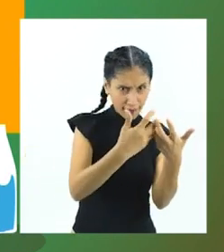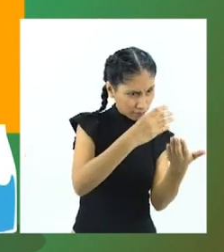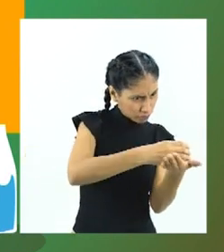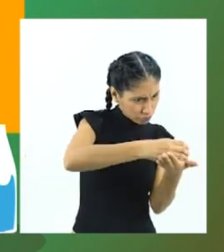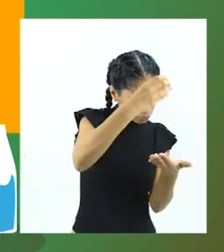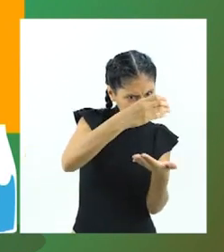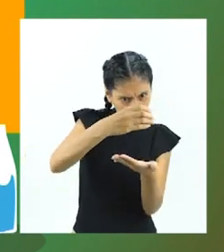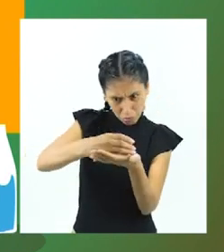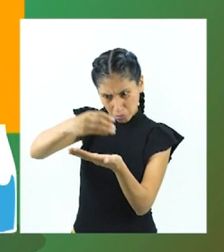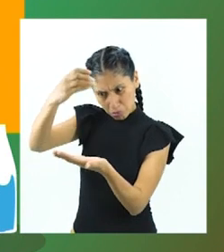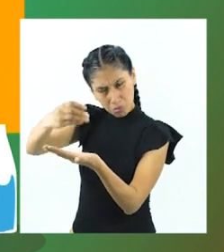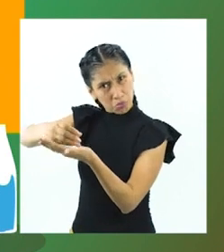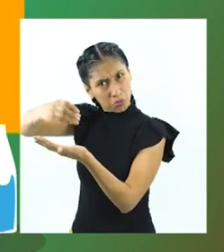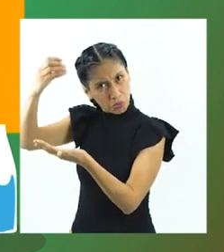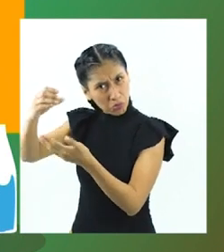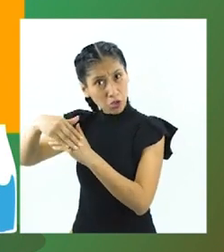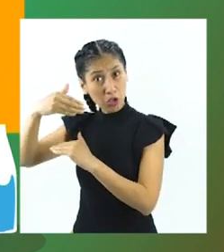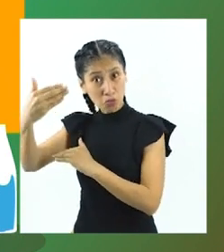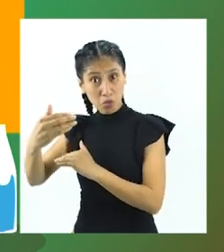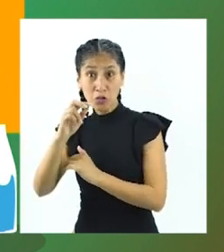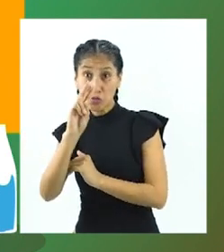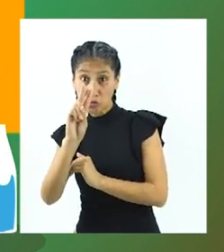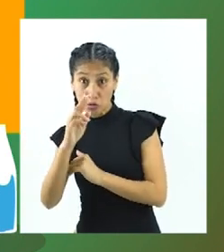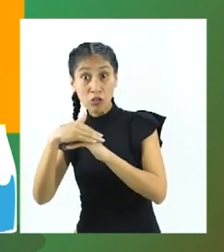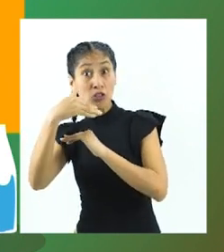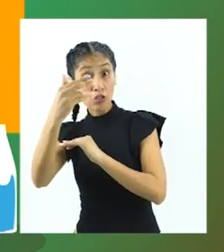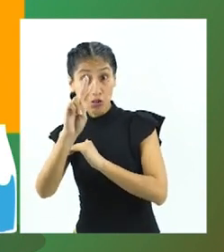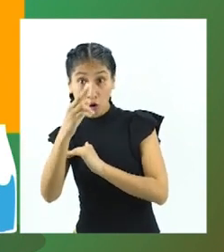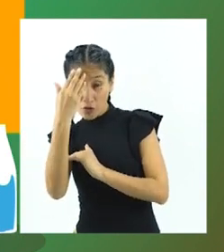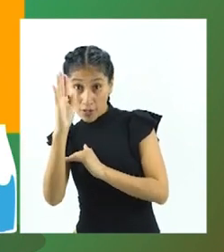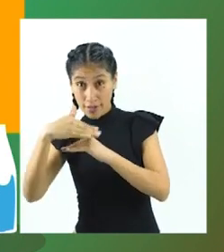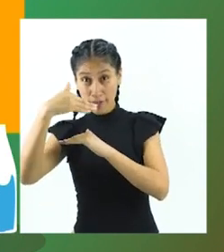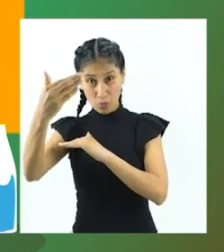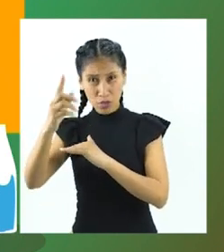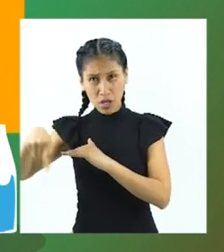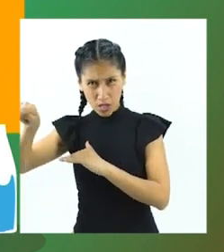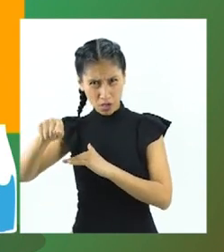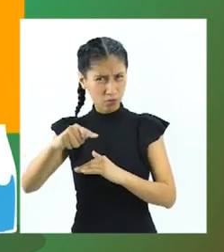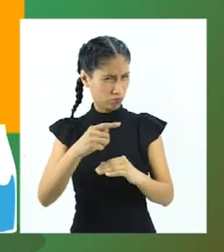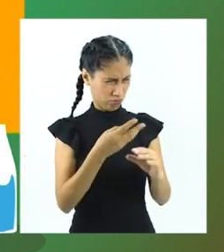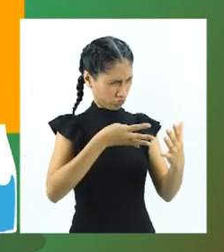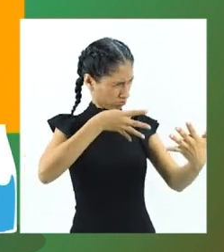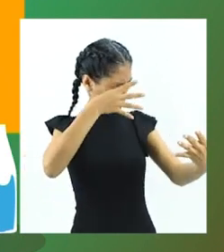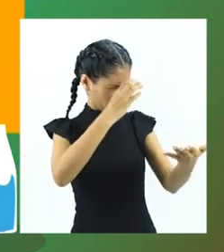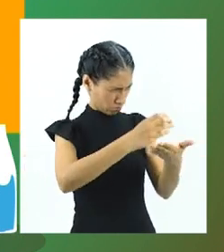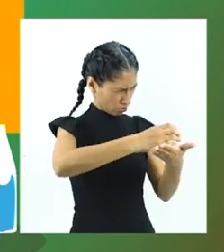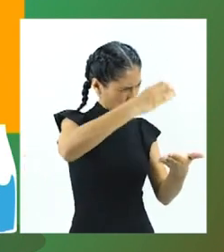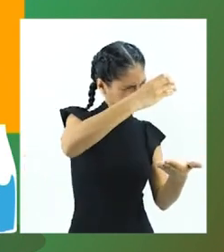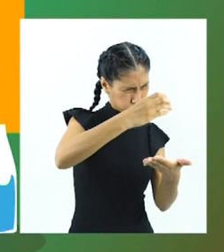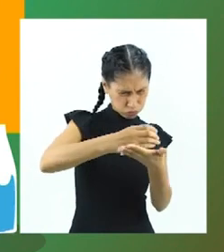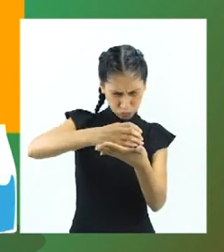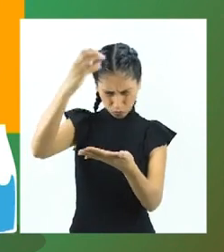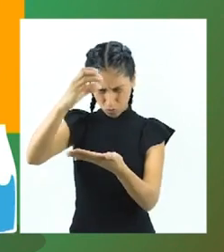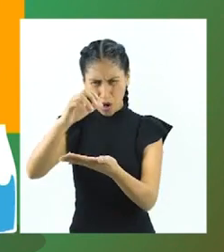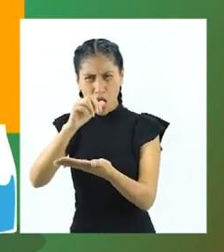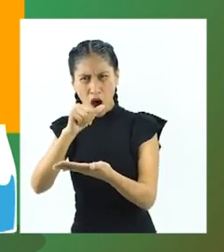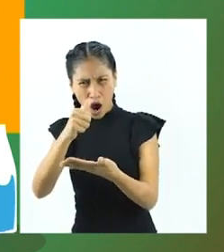días, la alumna procede a medir la altura con la finalidad de averiguar cuánto de agua se evaporó en cada tubo.